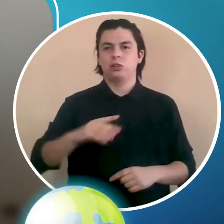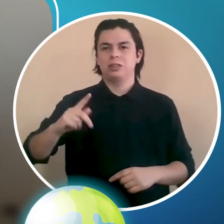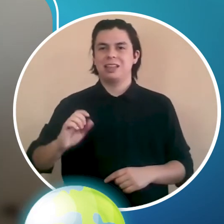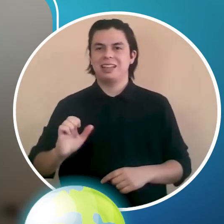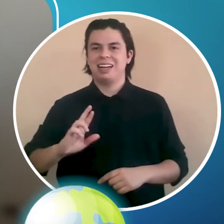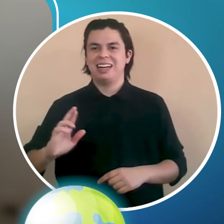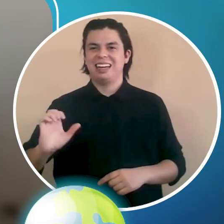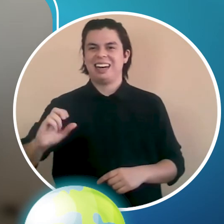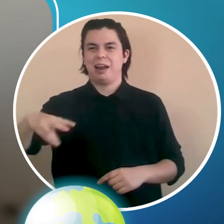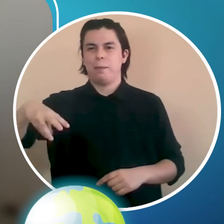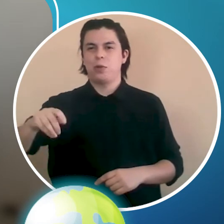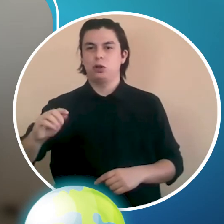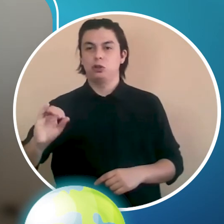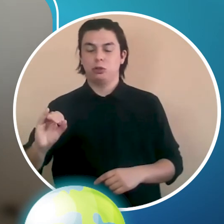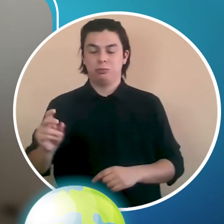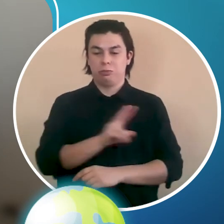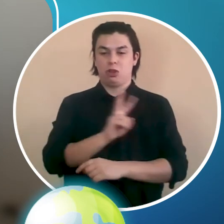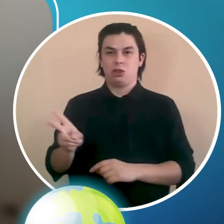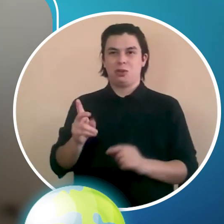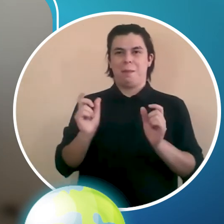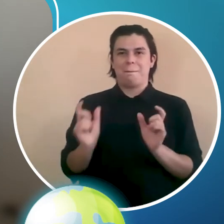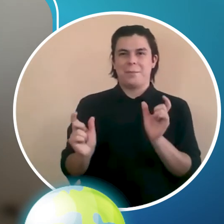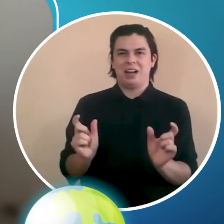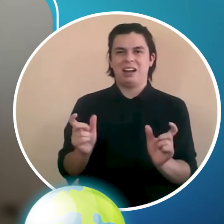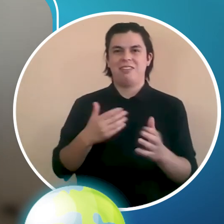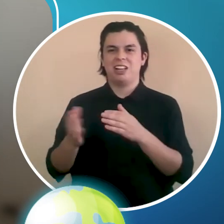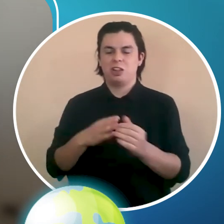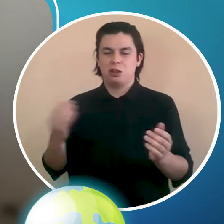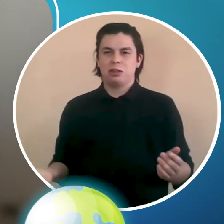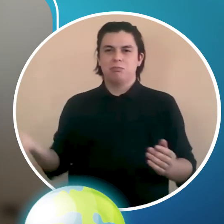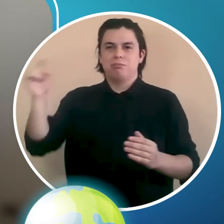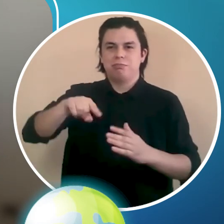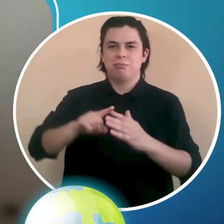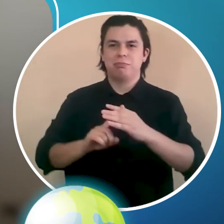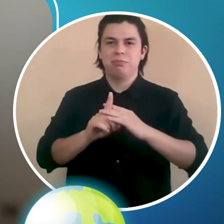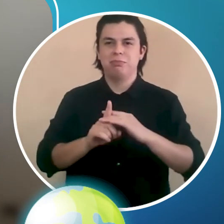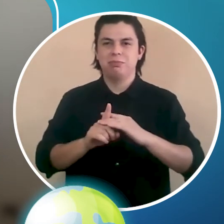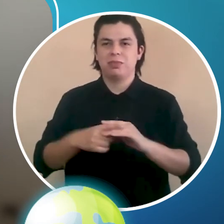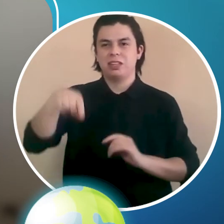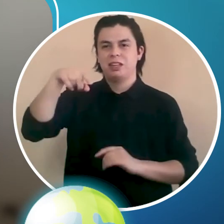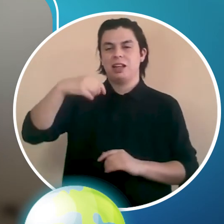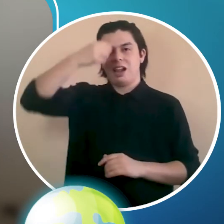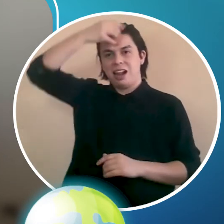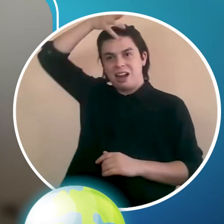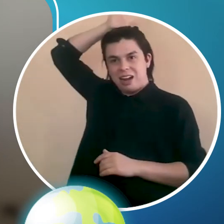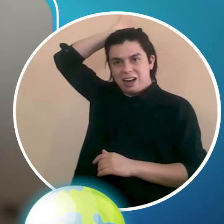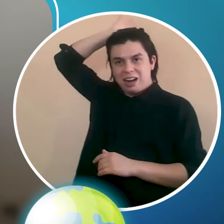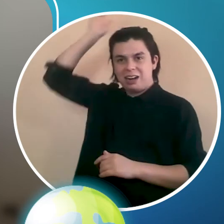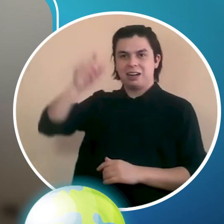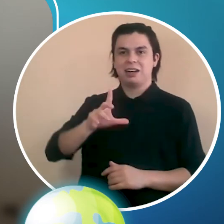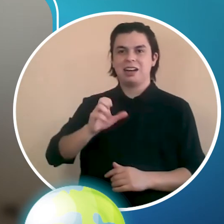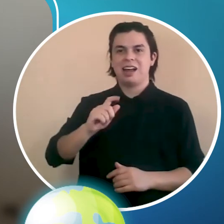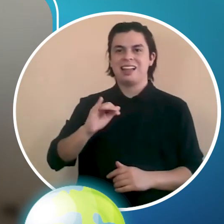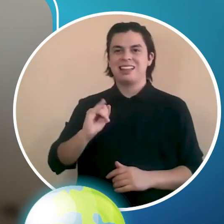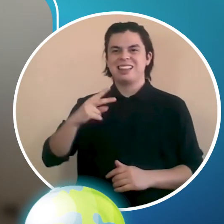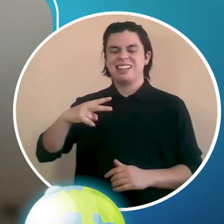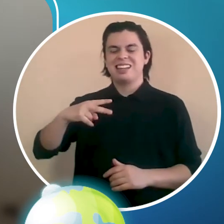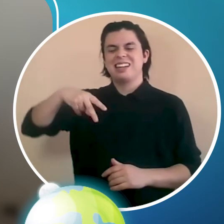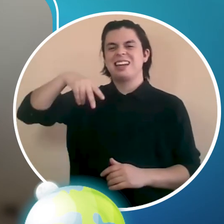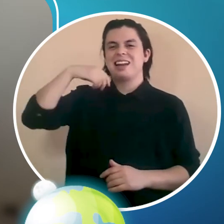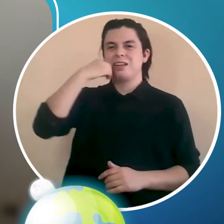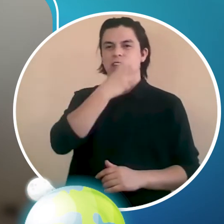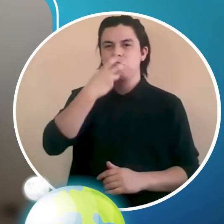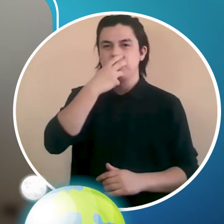dónde vienen las palabras. Por ejemplo, la palabra temblor y terremoto vienen del latín y terremoto significa movimiento de tierra.